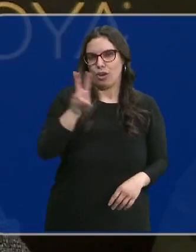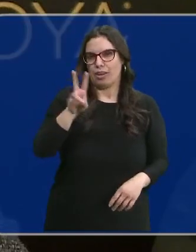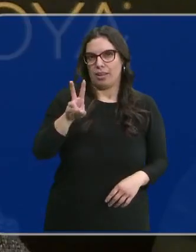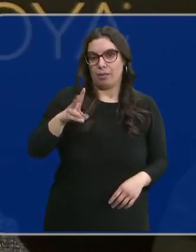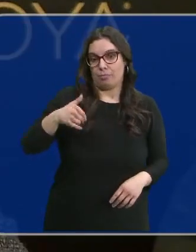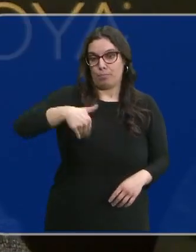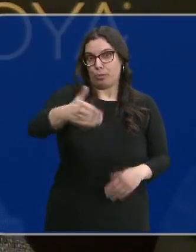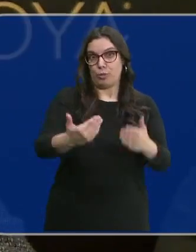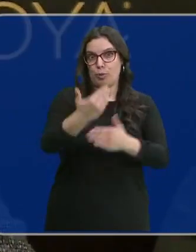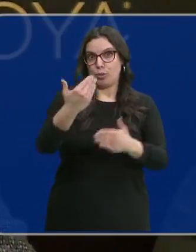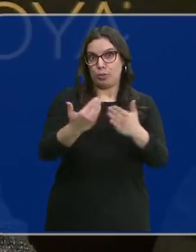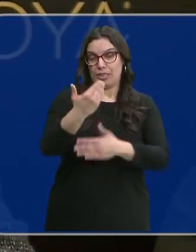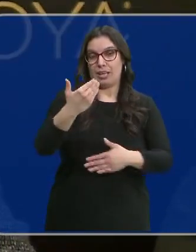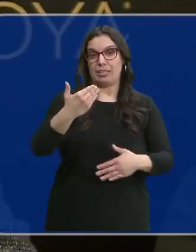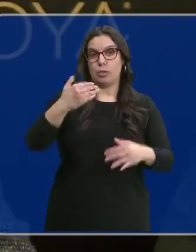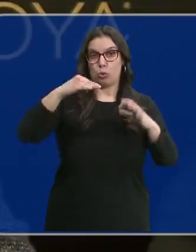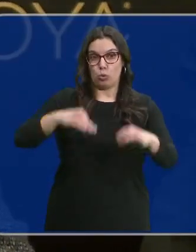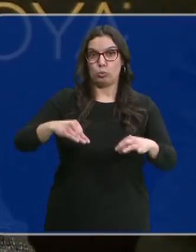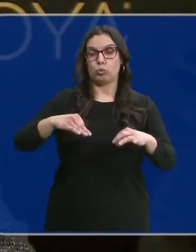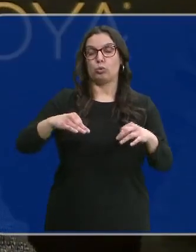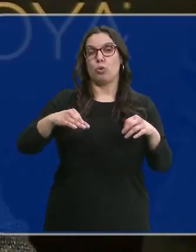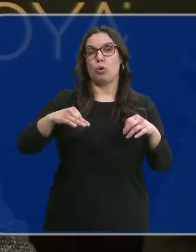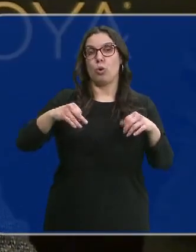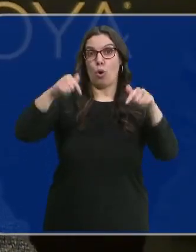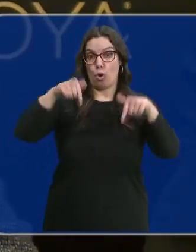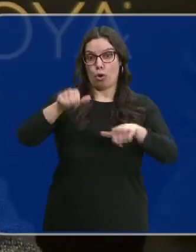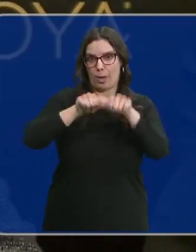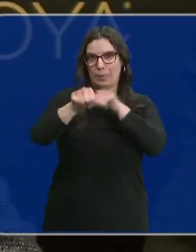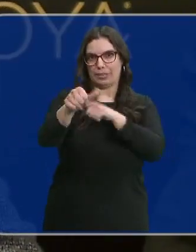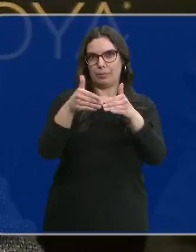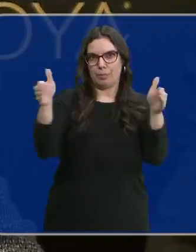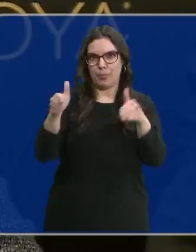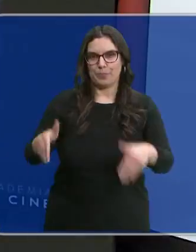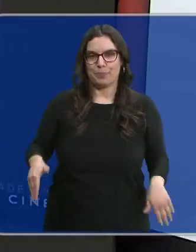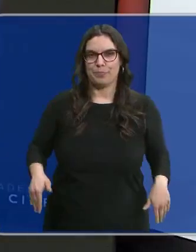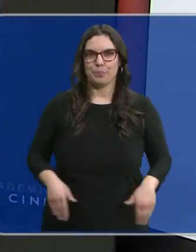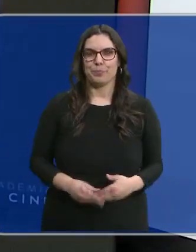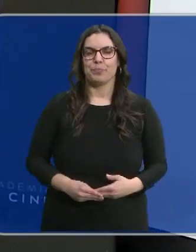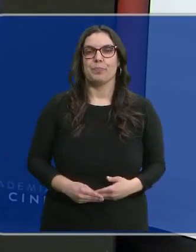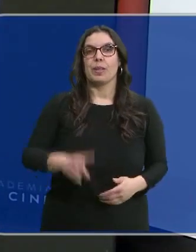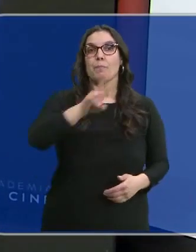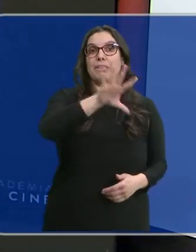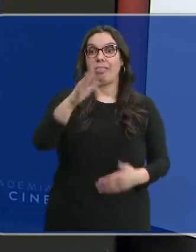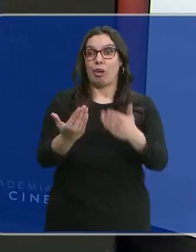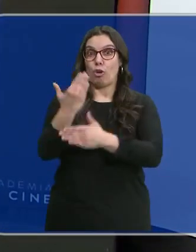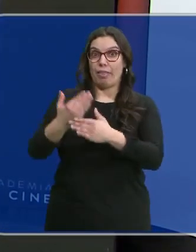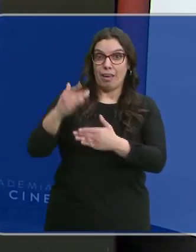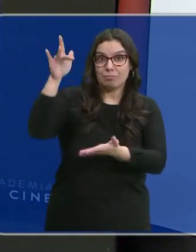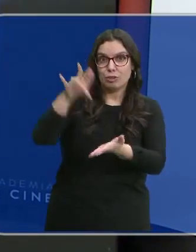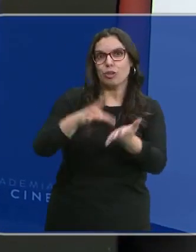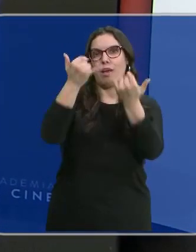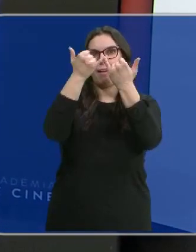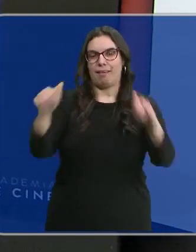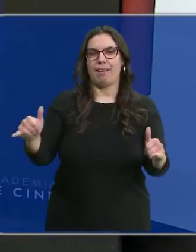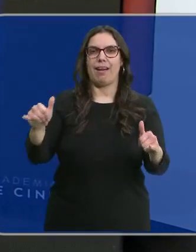en los próximos días a partir de hoy mismo. 25 días quedan para que se